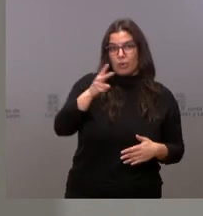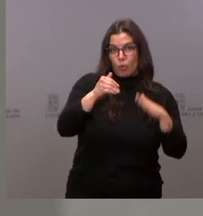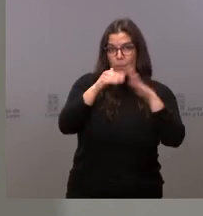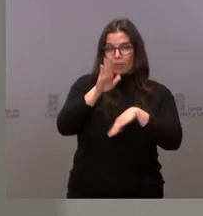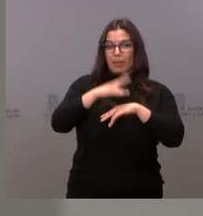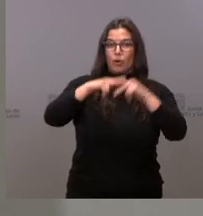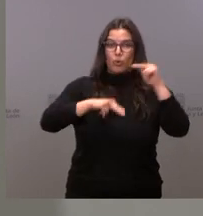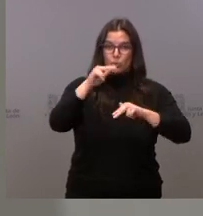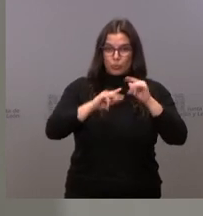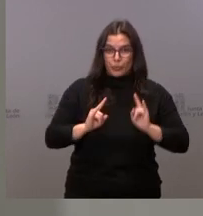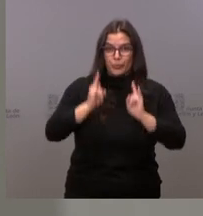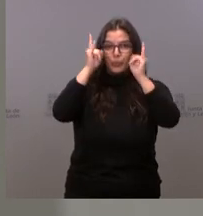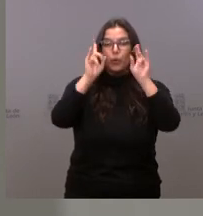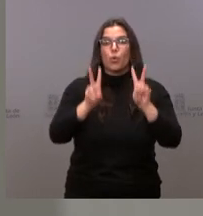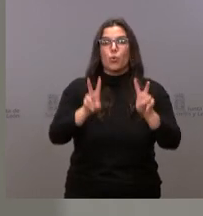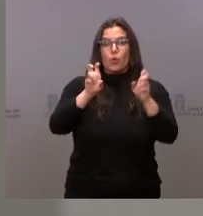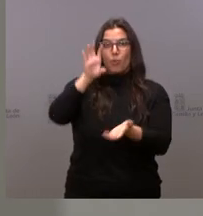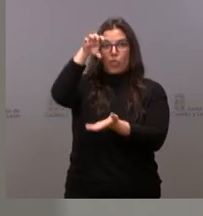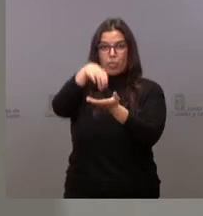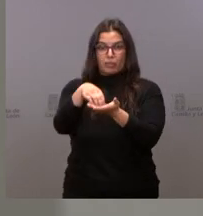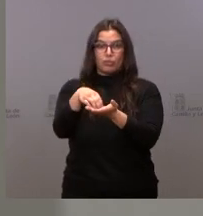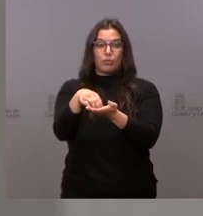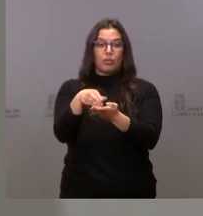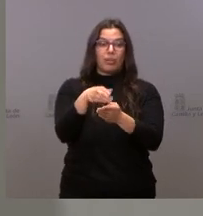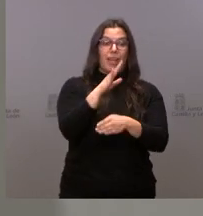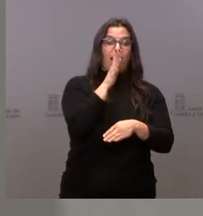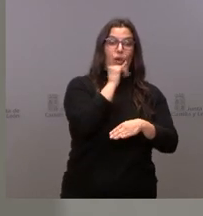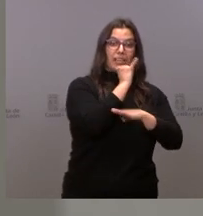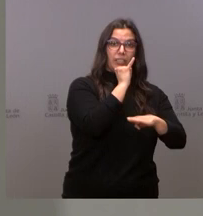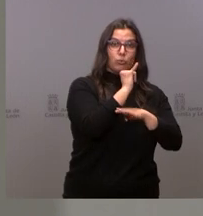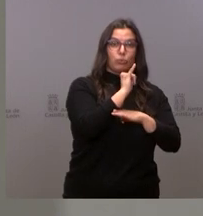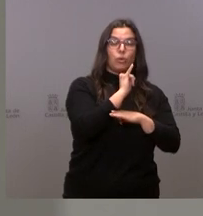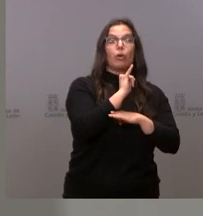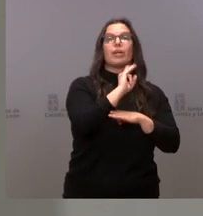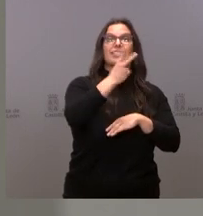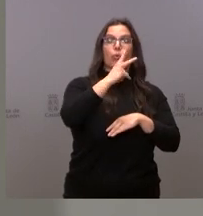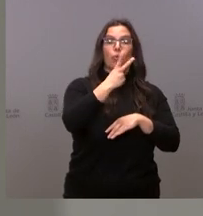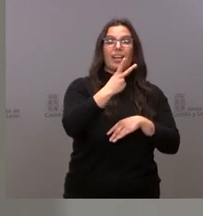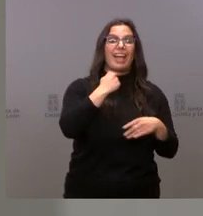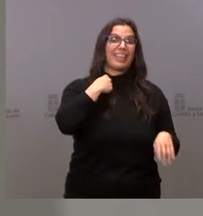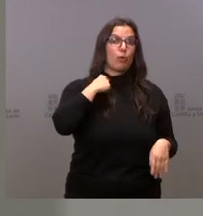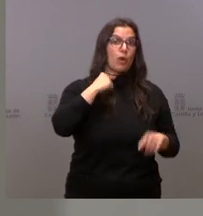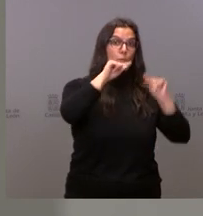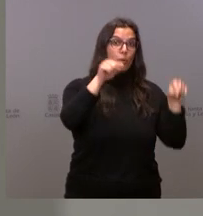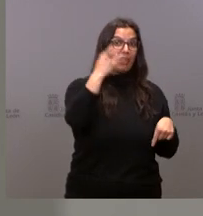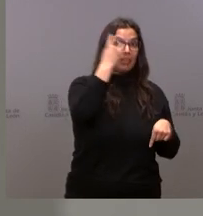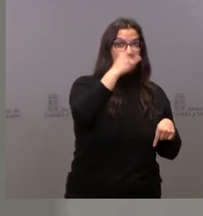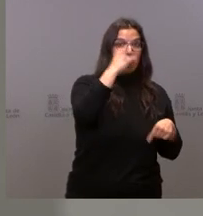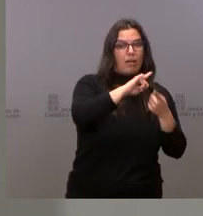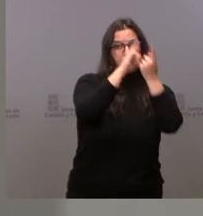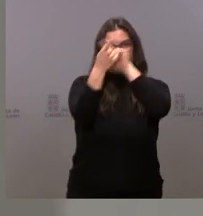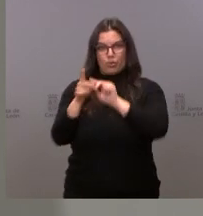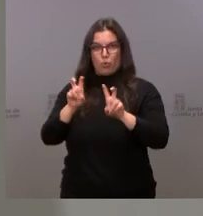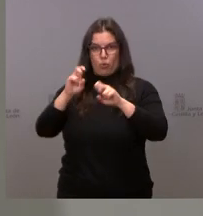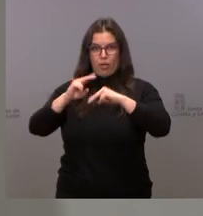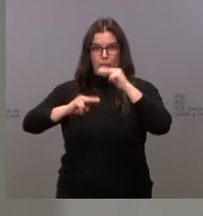un nuevo centro que sustituya al Instituto de Educación Secundaria Vía de la Plata en Guijuelo, Salamanca. Esta